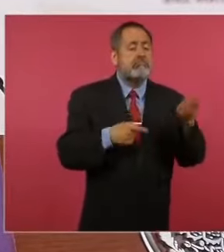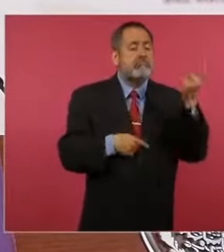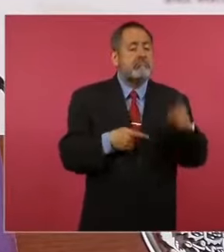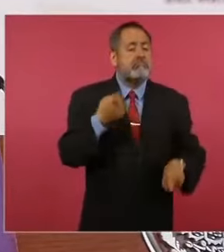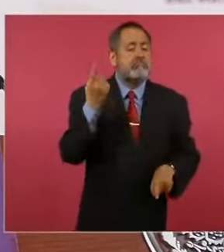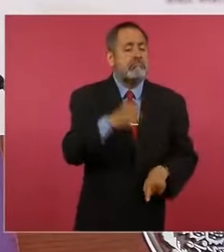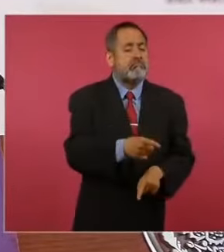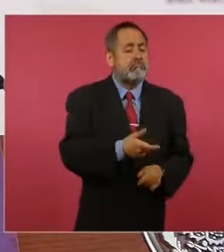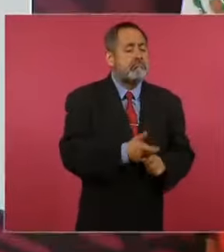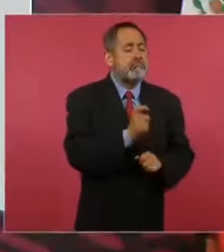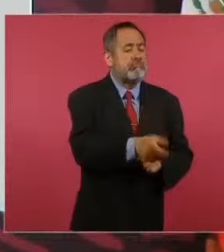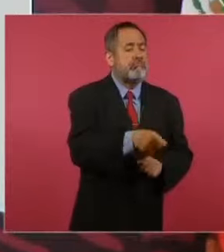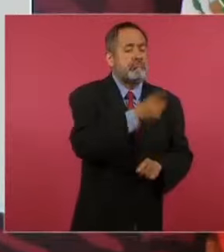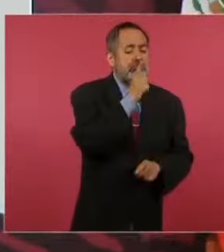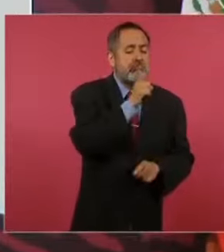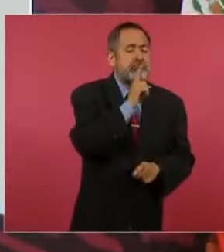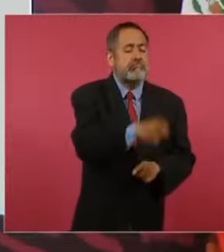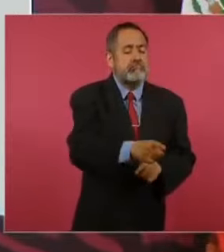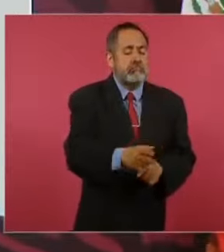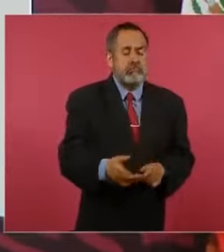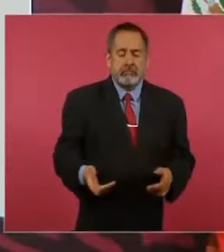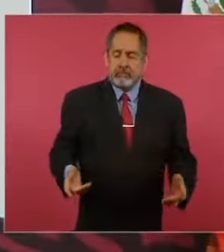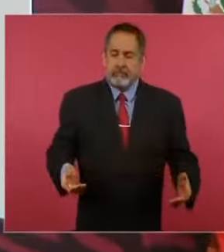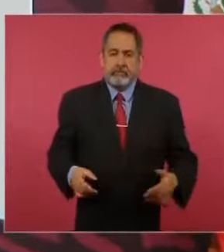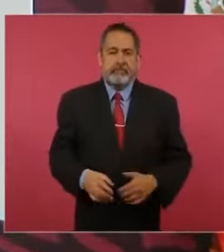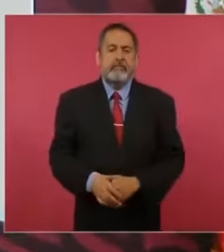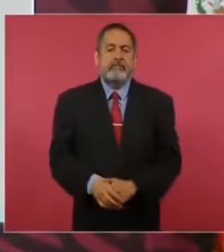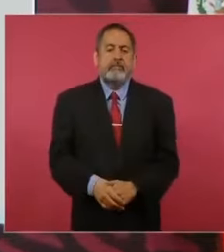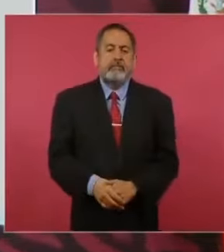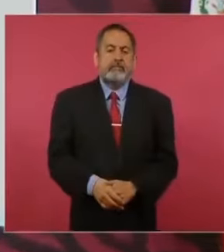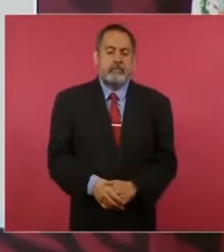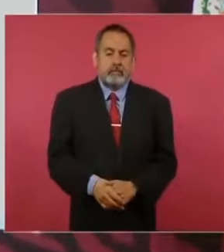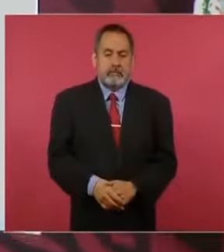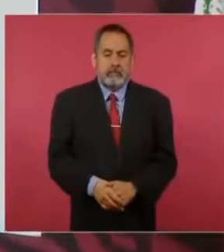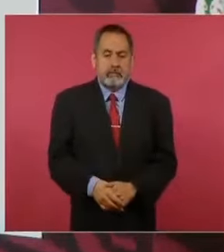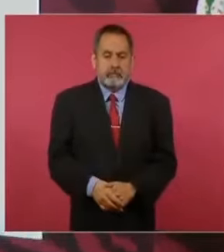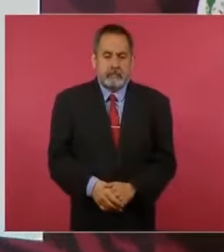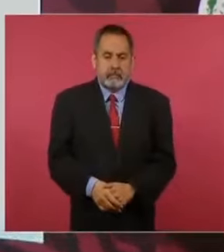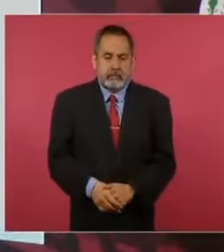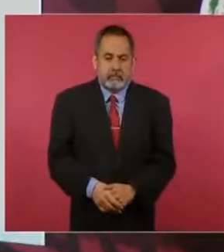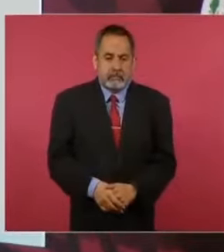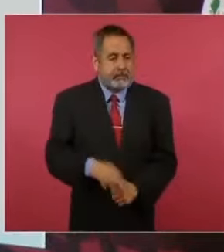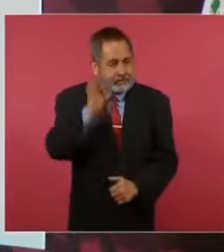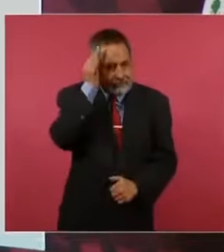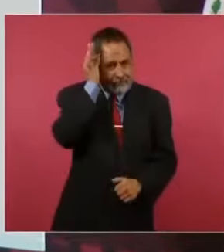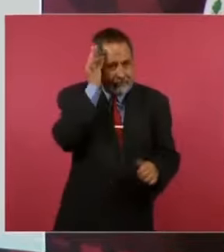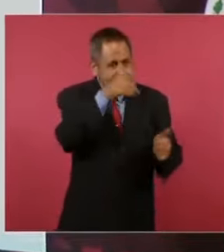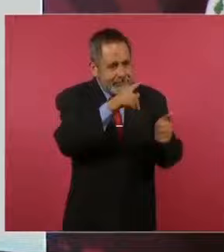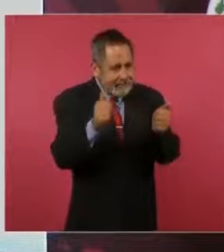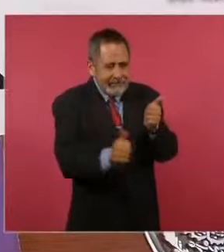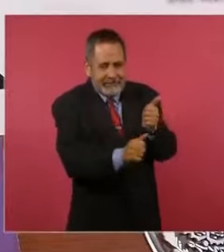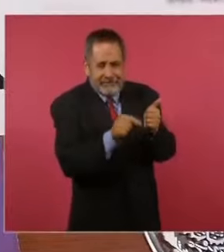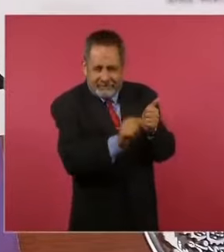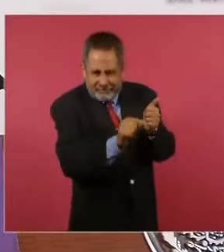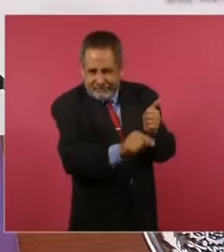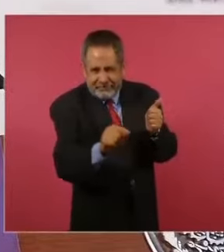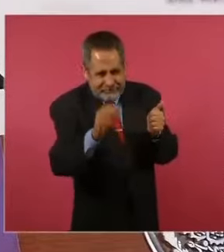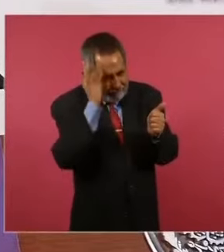empleados, y